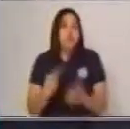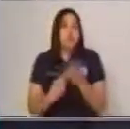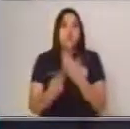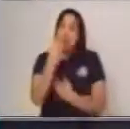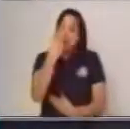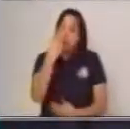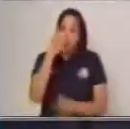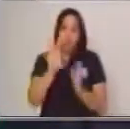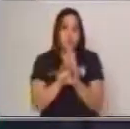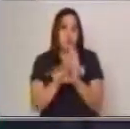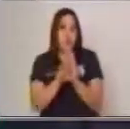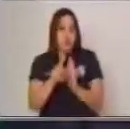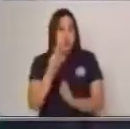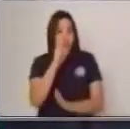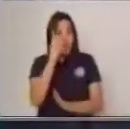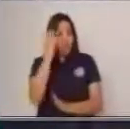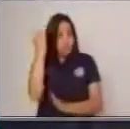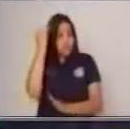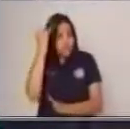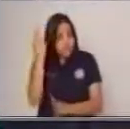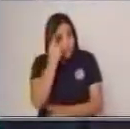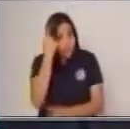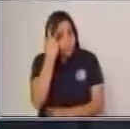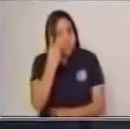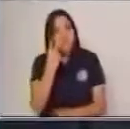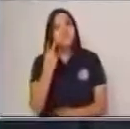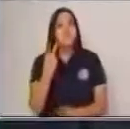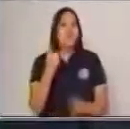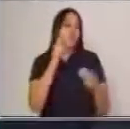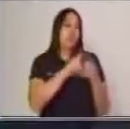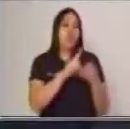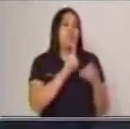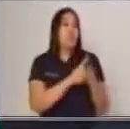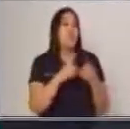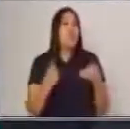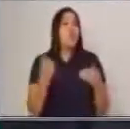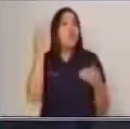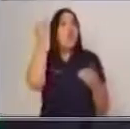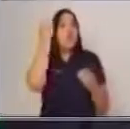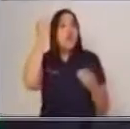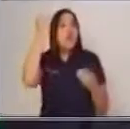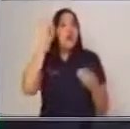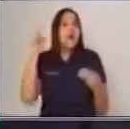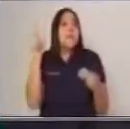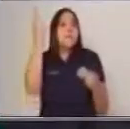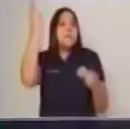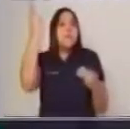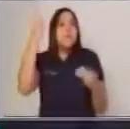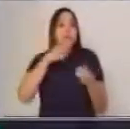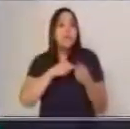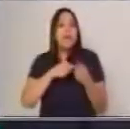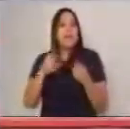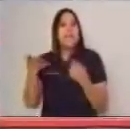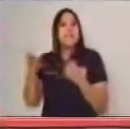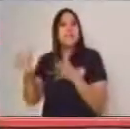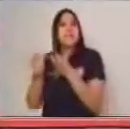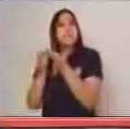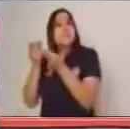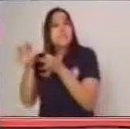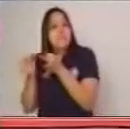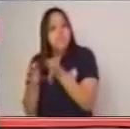principales que el día de hoy les voy a explicar, puede ser, número uno, una idea principal explícita. ¿Ok?